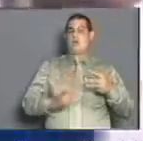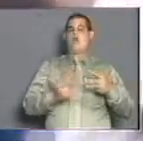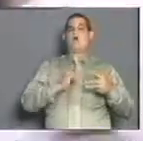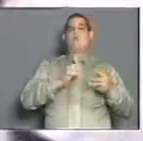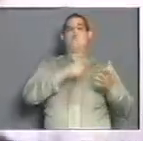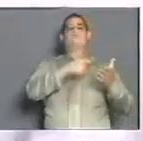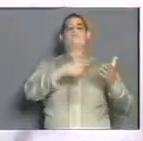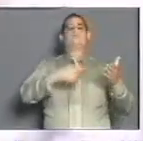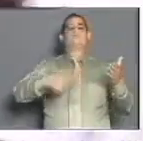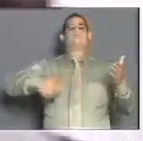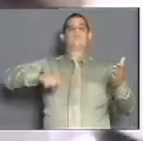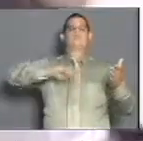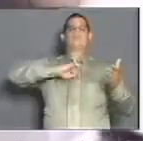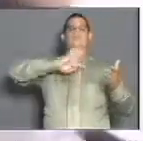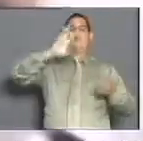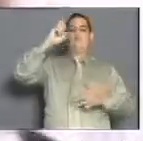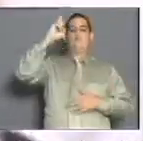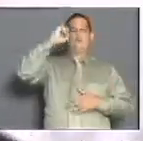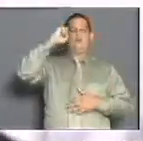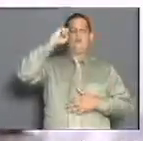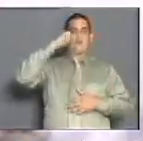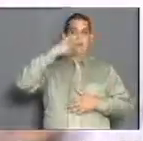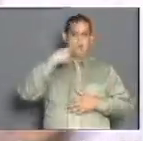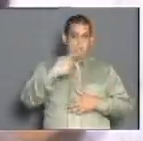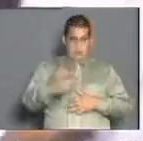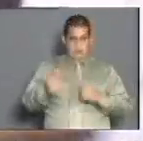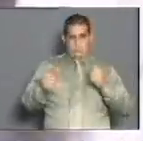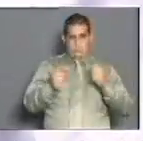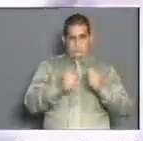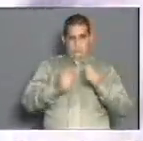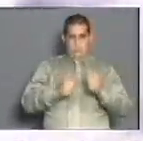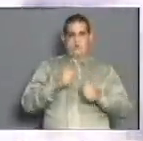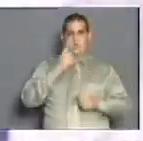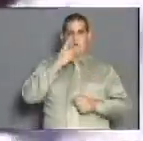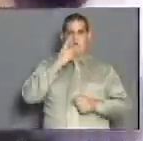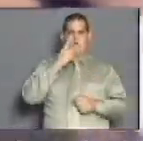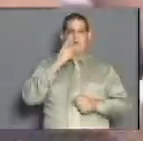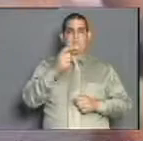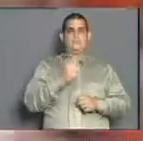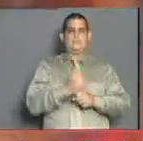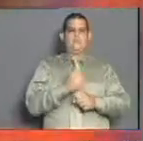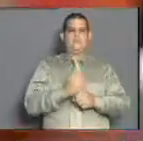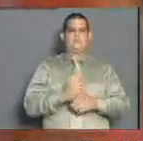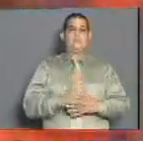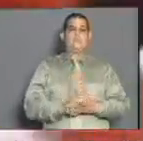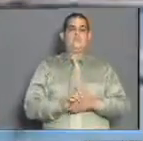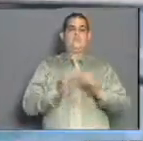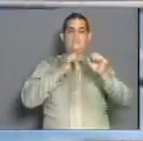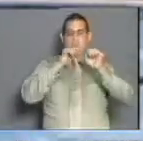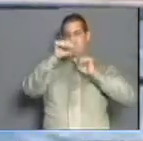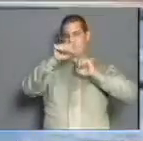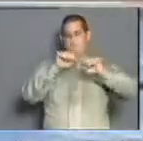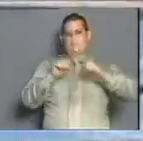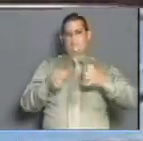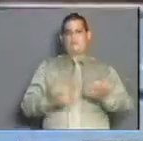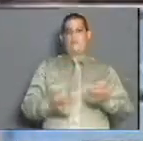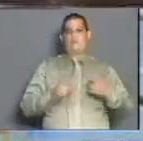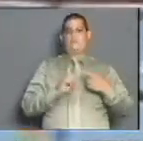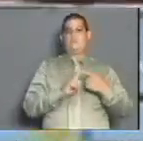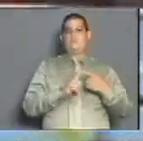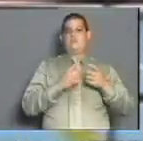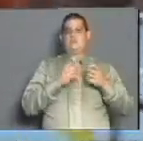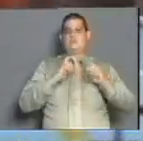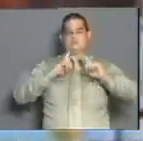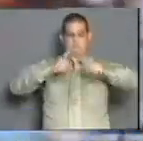gloriosas en el Viril Deporte. Ahora les propongo un acercamiento al quehacer de estos excelentes boxeadores. Manuel Martínez, además del mencionado